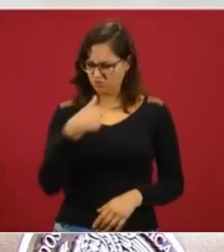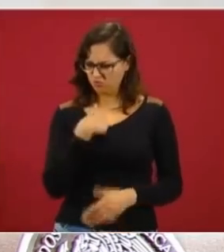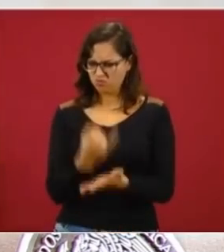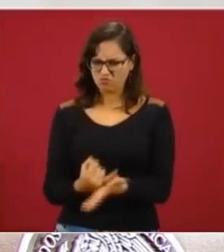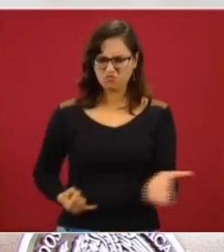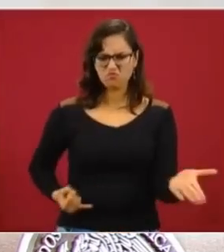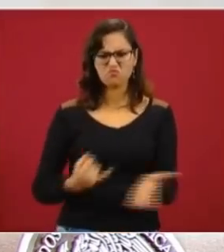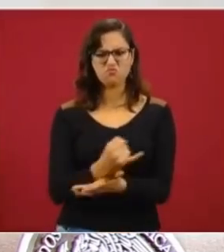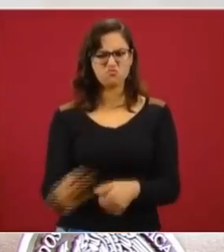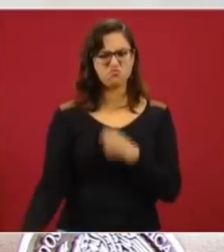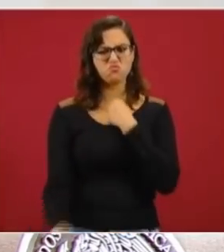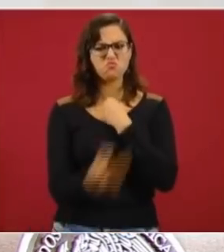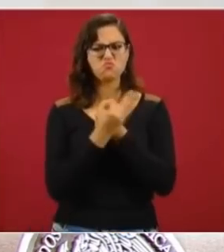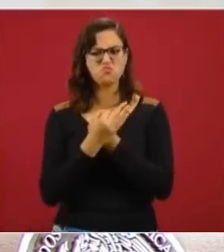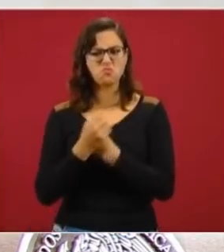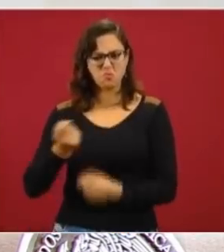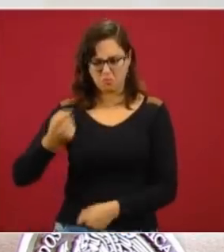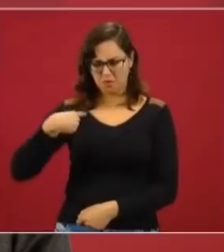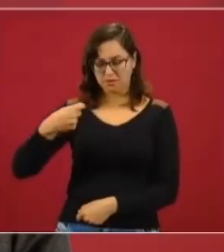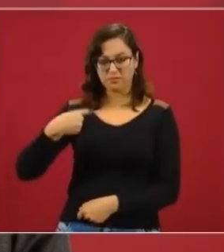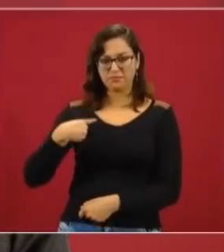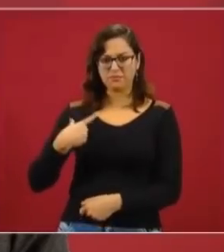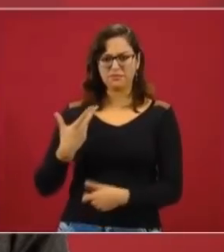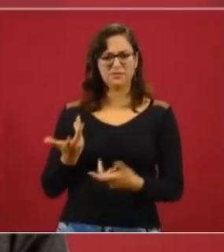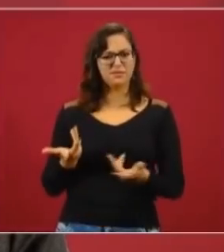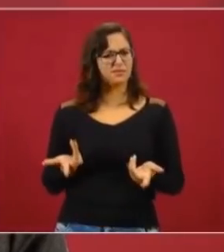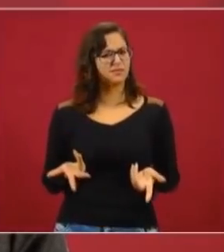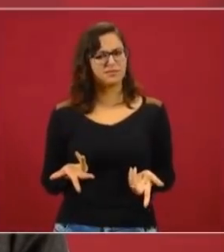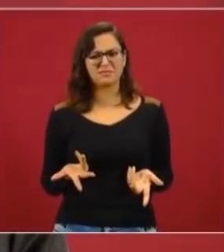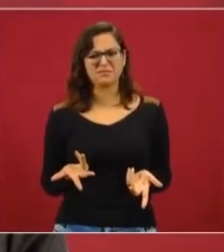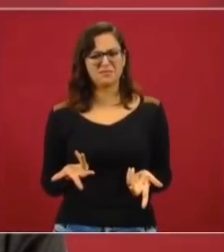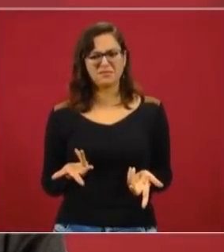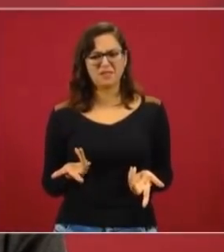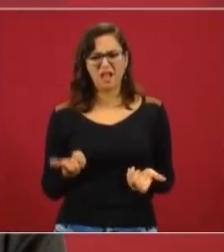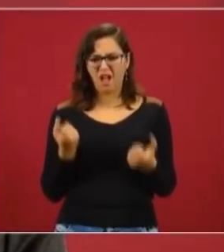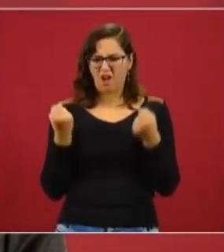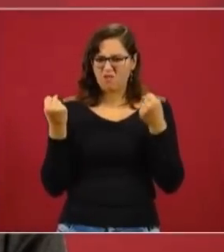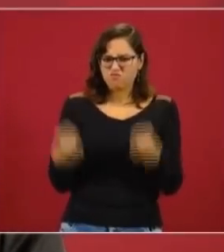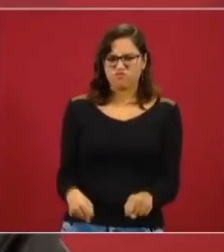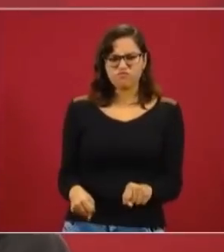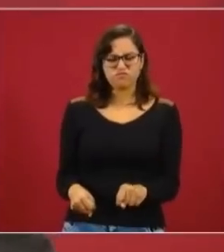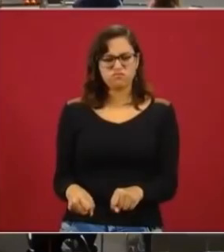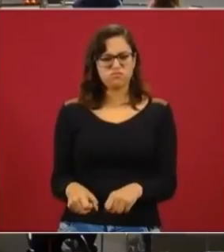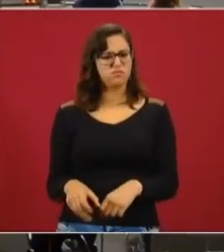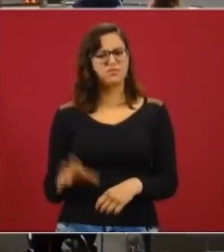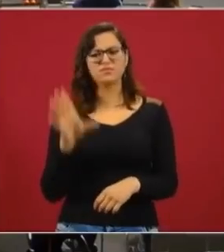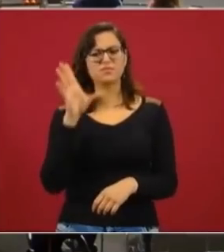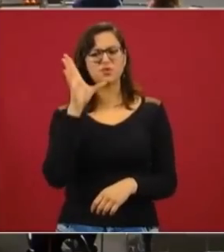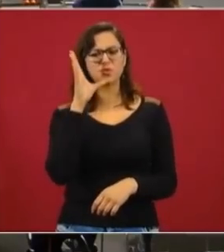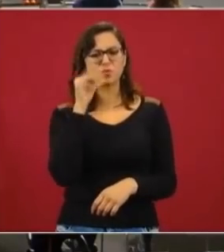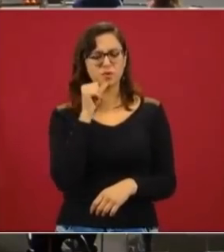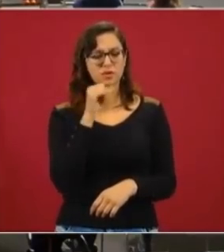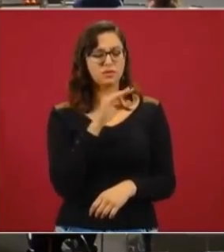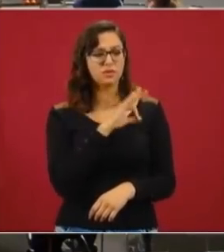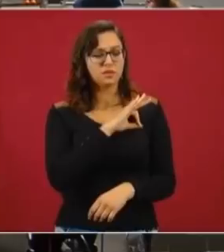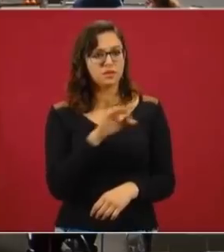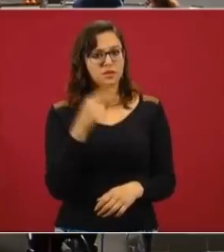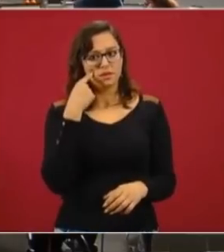o solicitar justicia con el uso de la fuerza. A ver, ¿no está el 17?